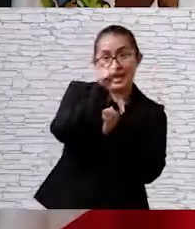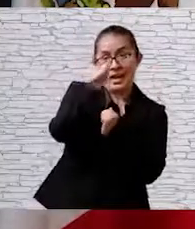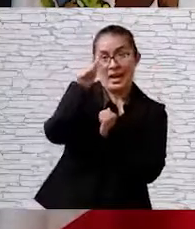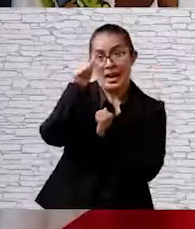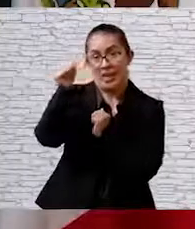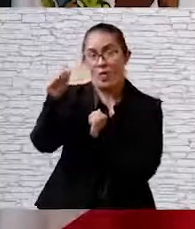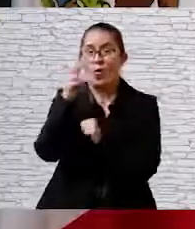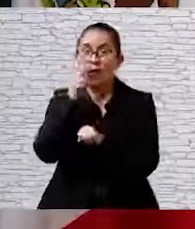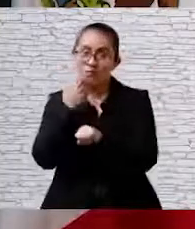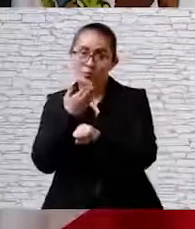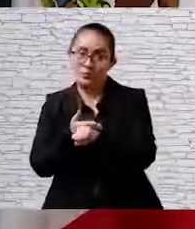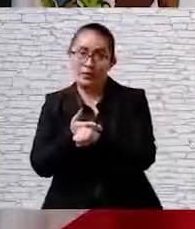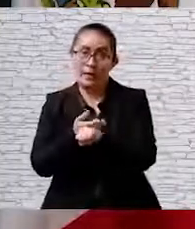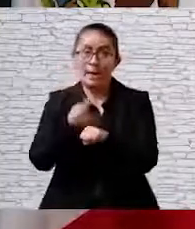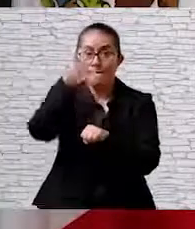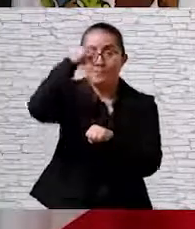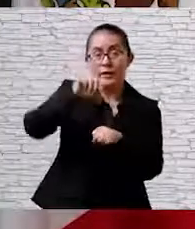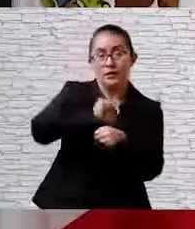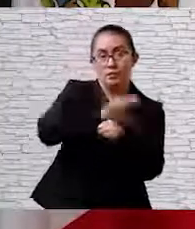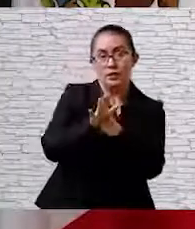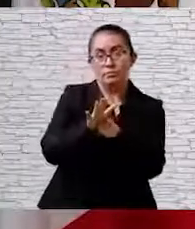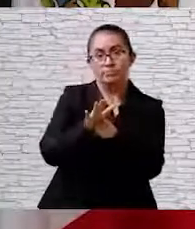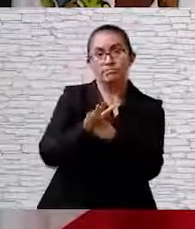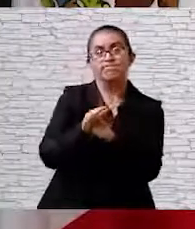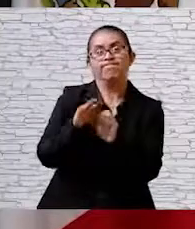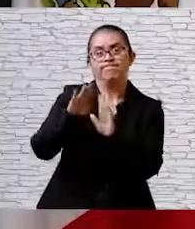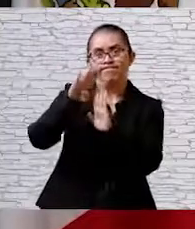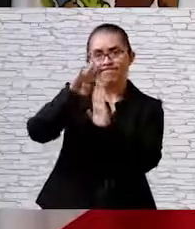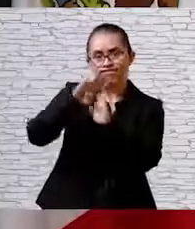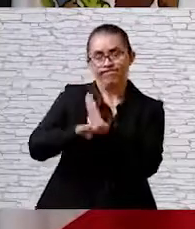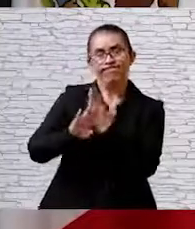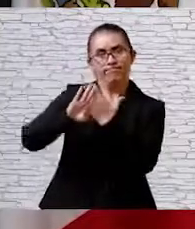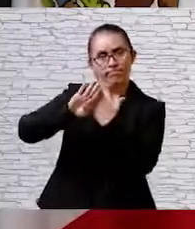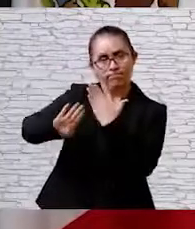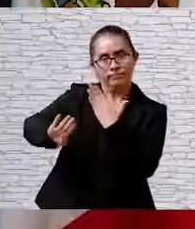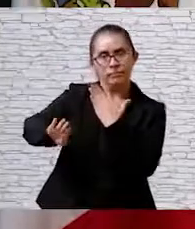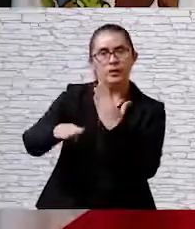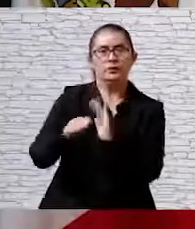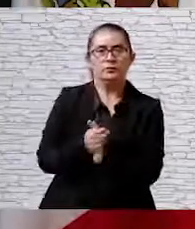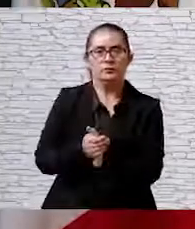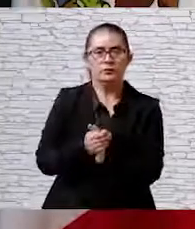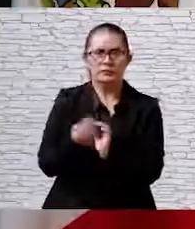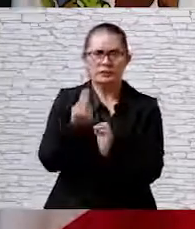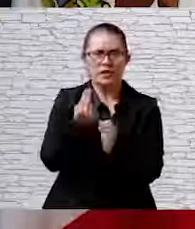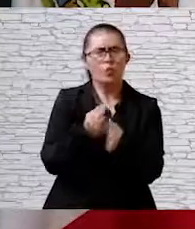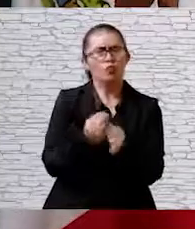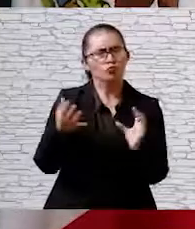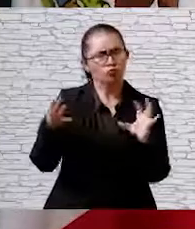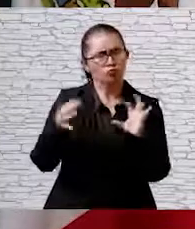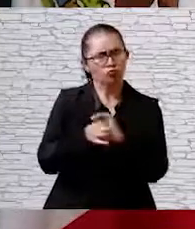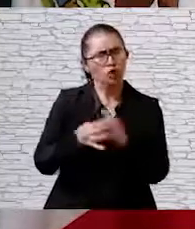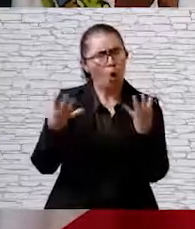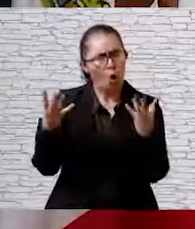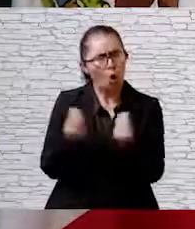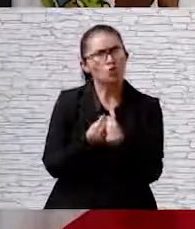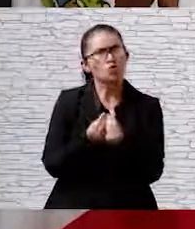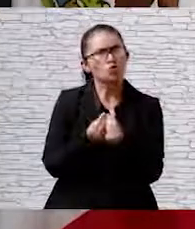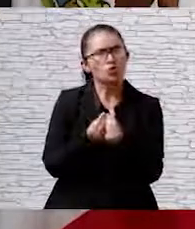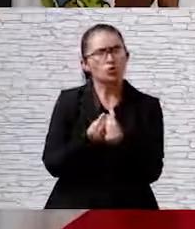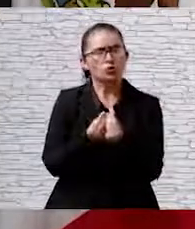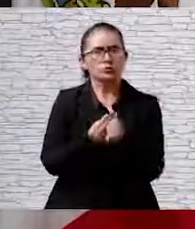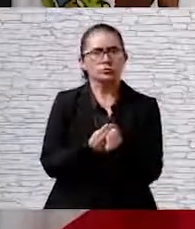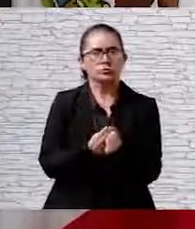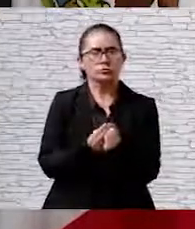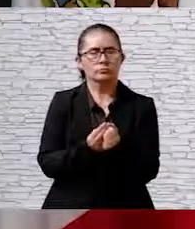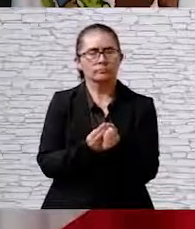los efectos devastadores de esta terrible pandemia. Hagámoslo juntos. Hagámoslo por los